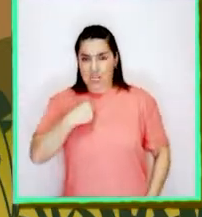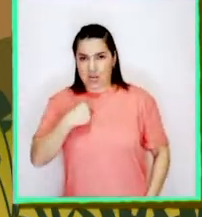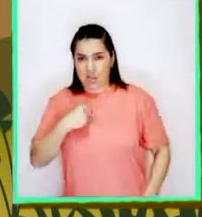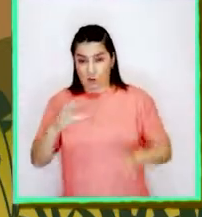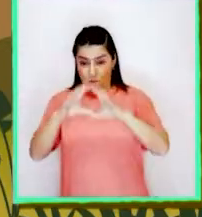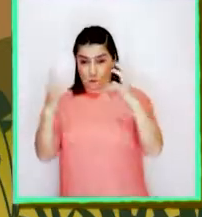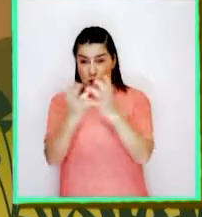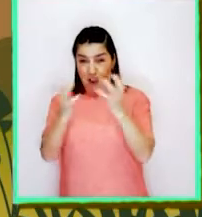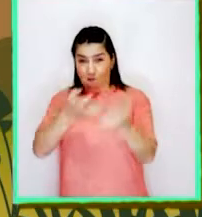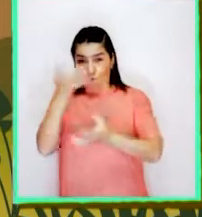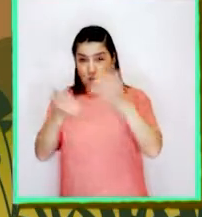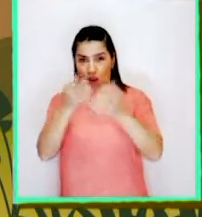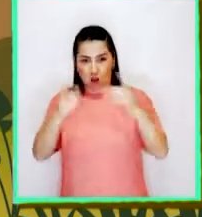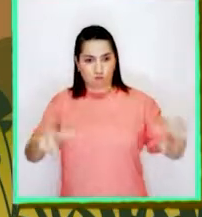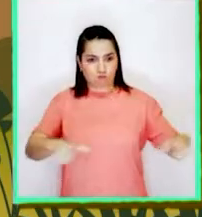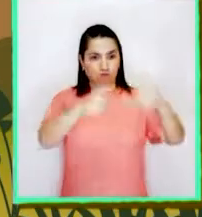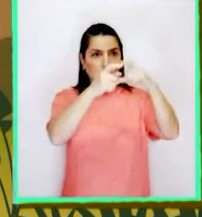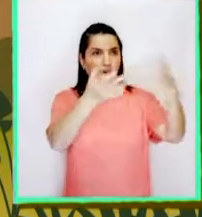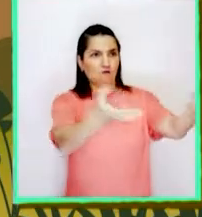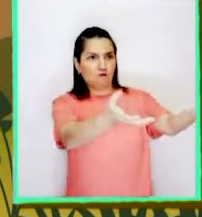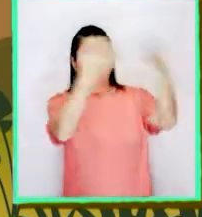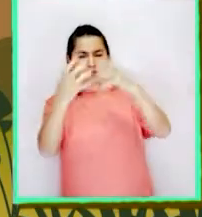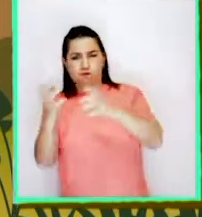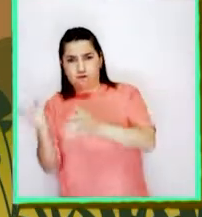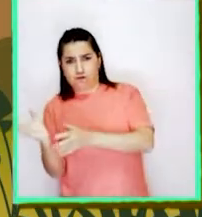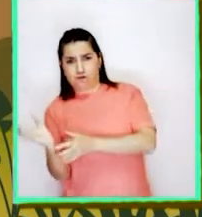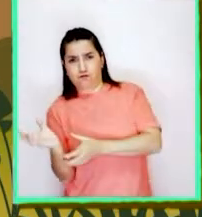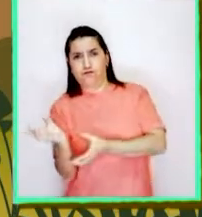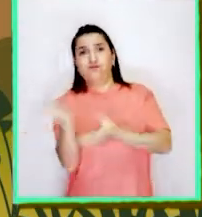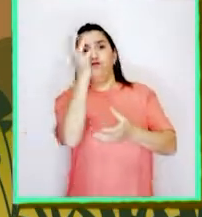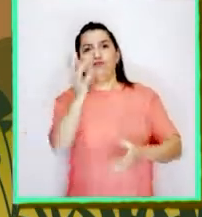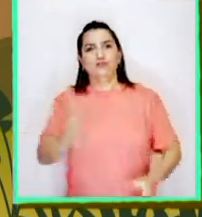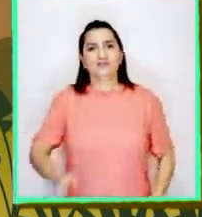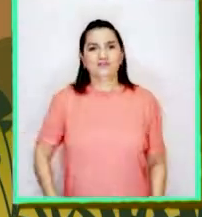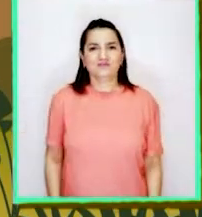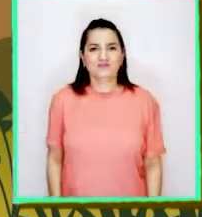lanzo esta bola de fuego que expulsó el volcán en erupción!